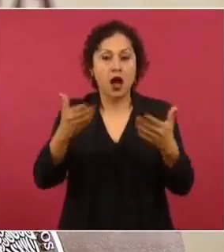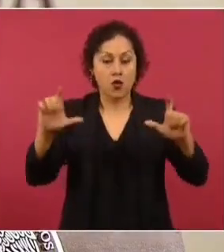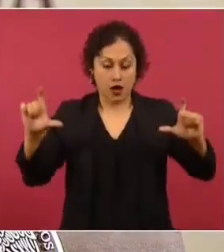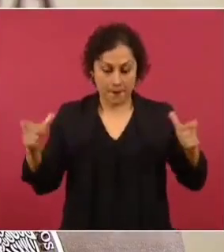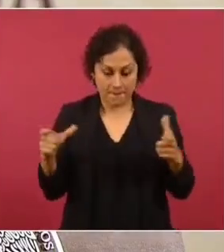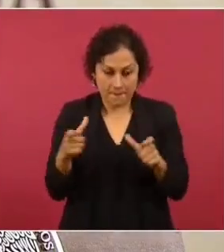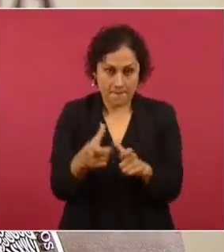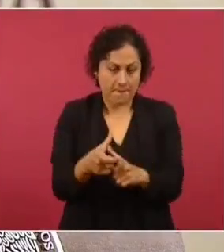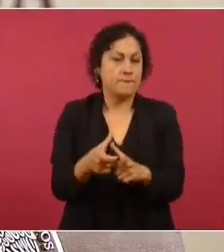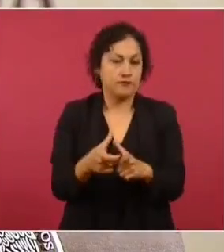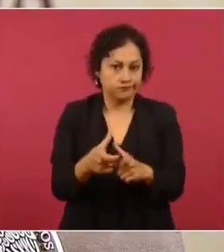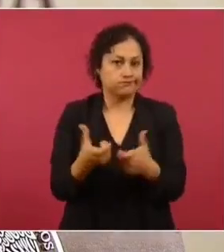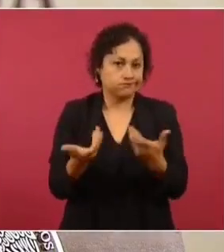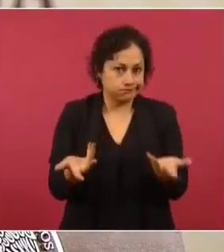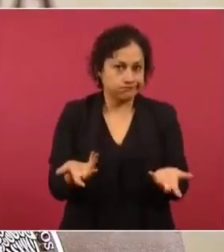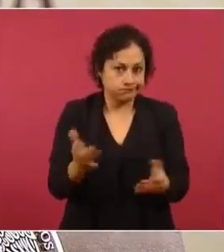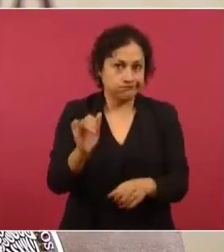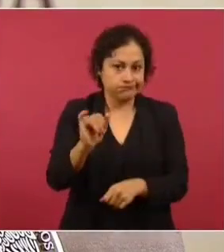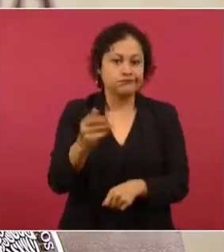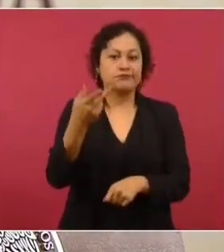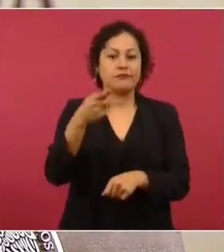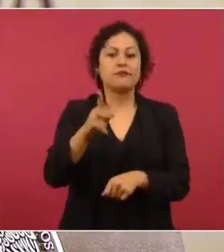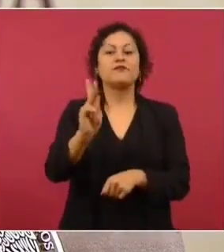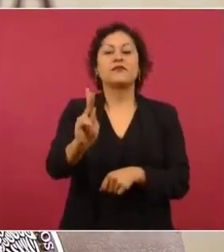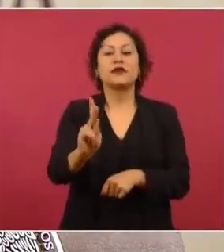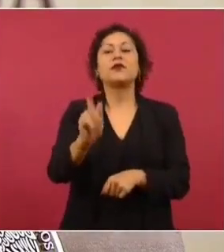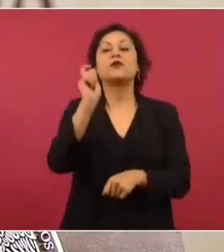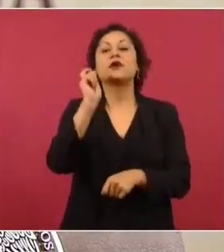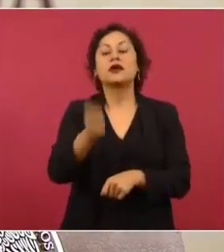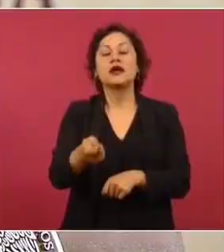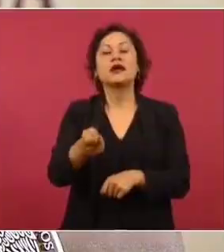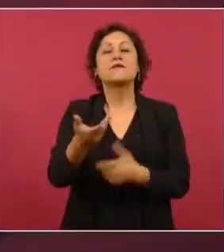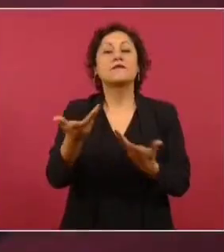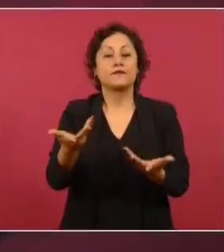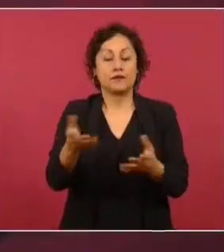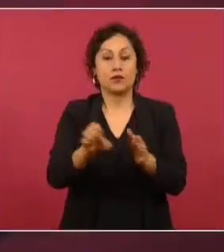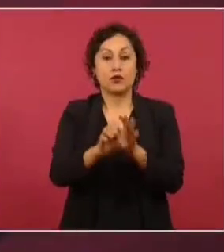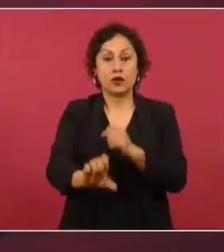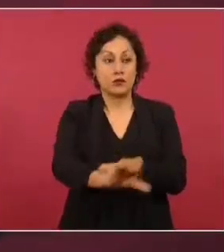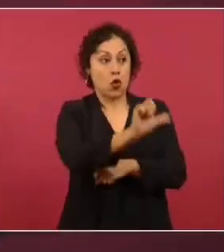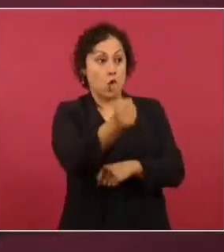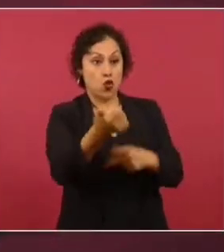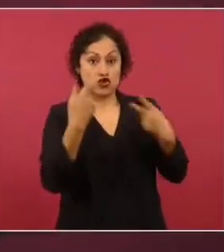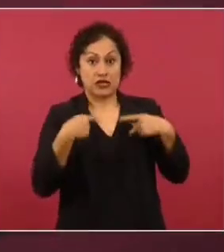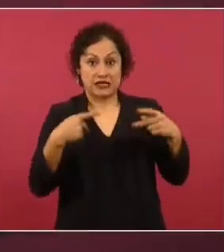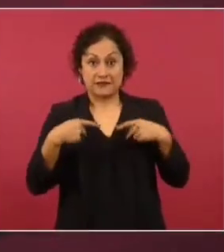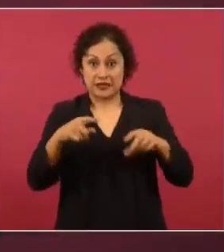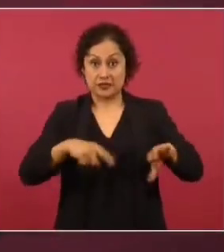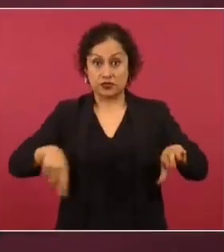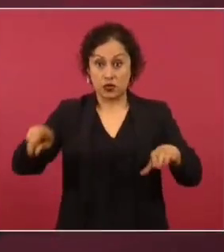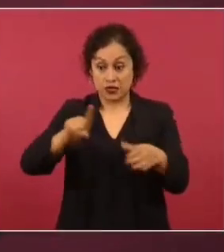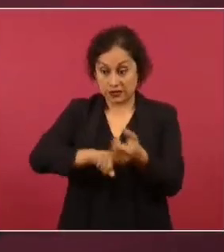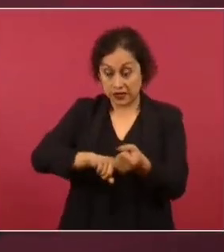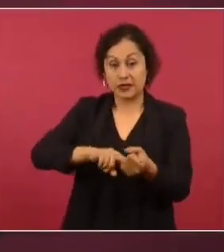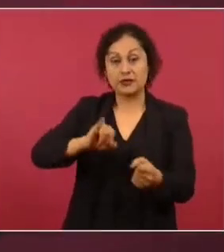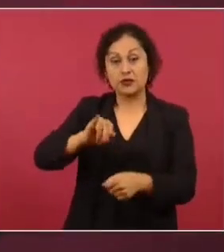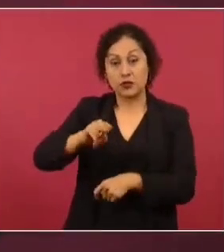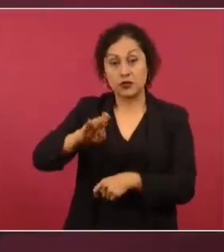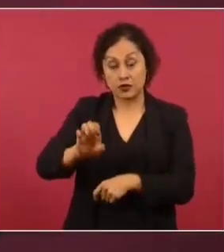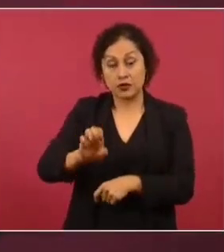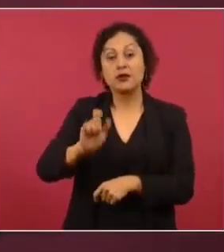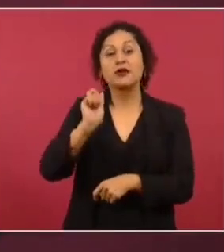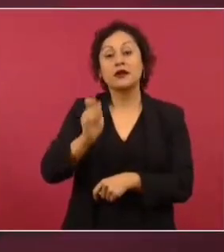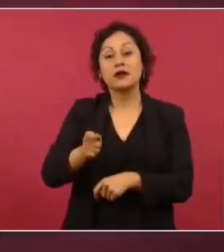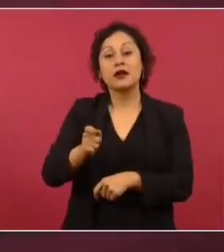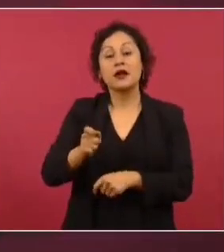incluso la relación laboral del resto de los empleados con el